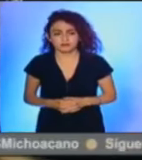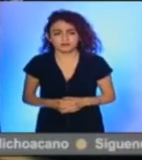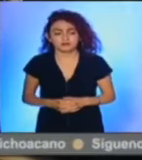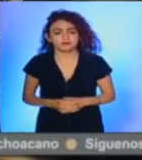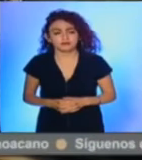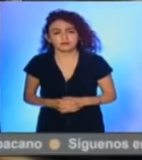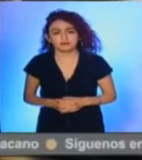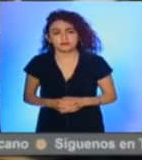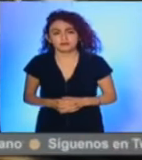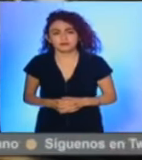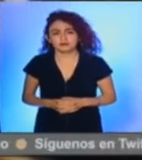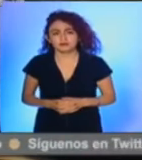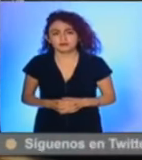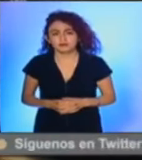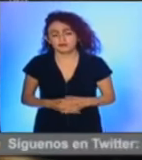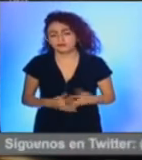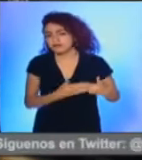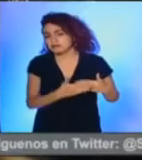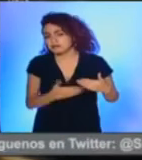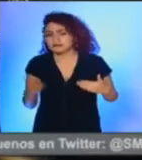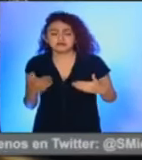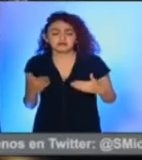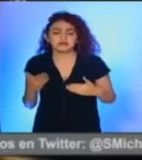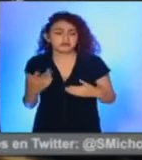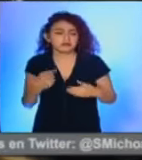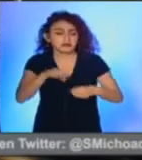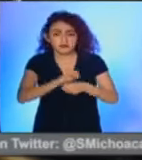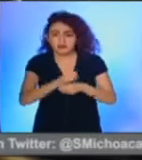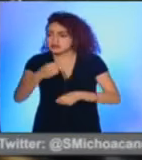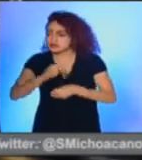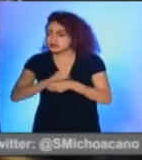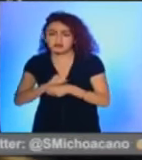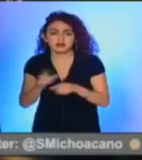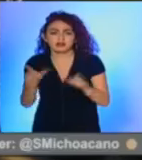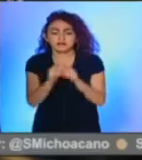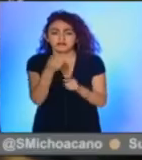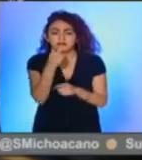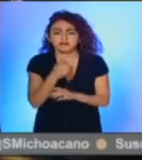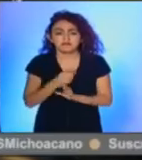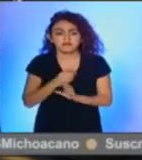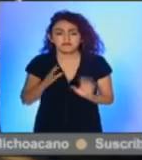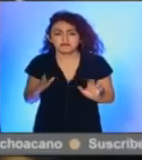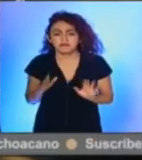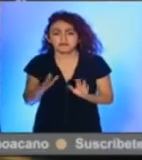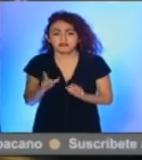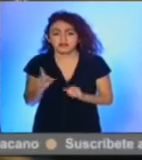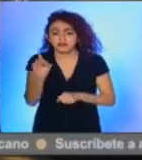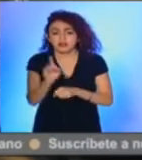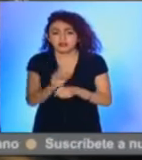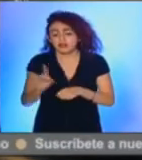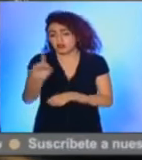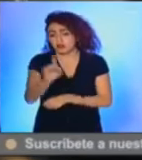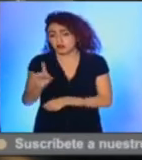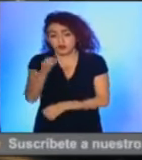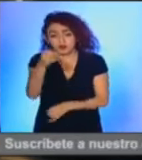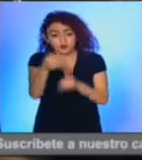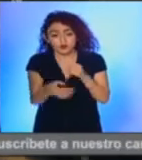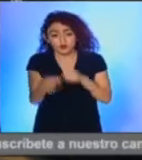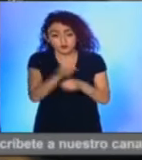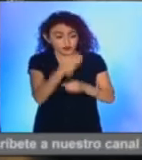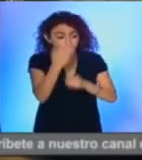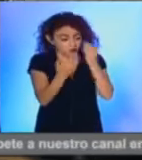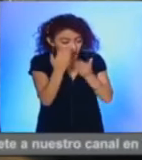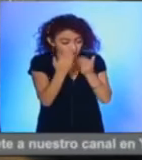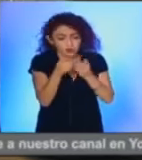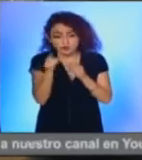durante las semanas y nada más nos dijo el domingo, que era el último día para estudiar,